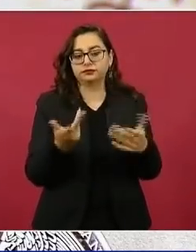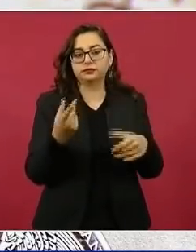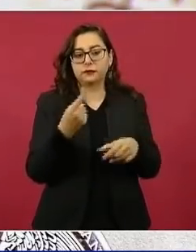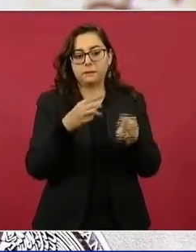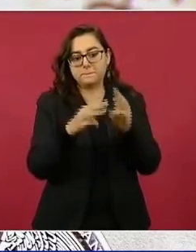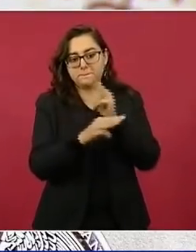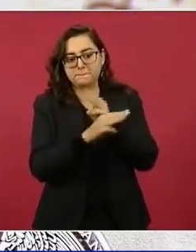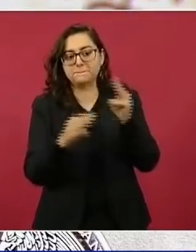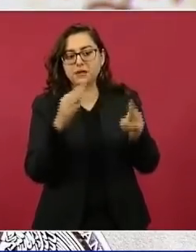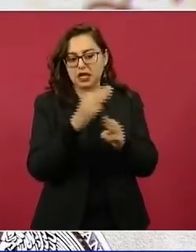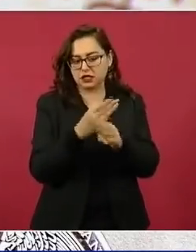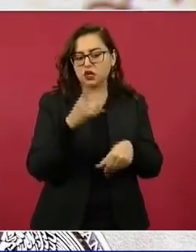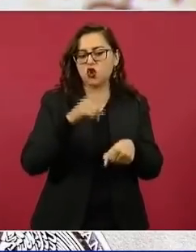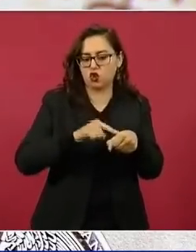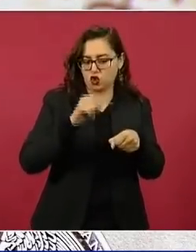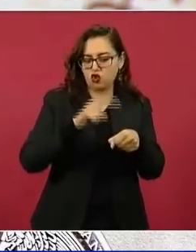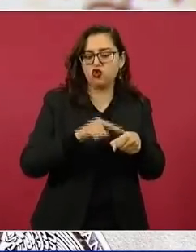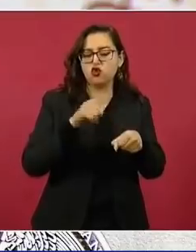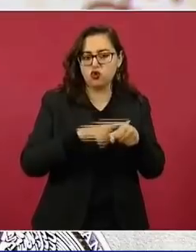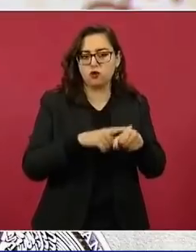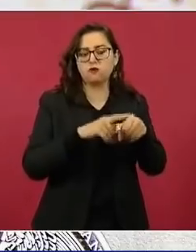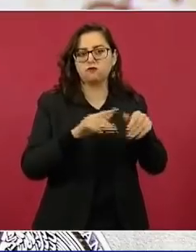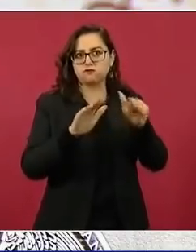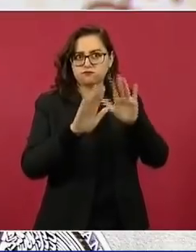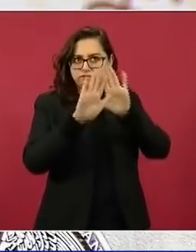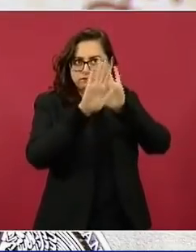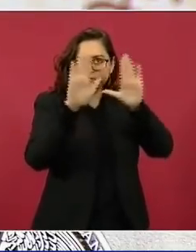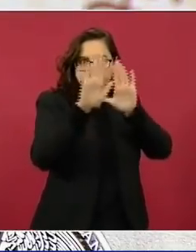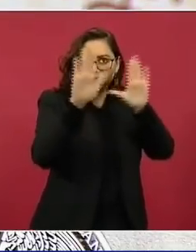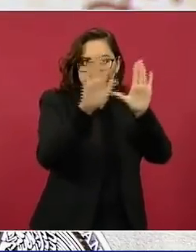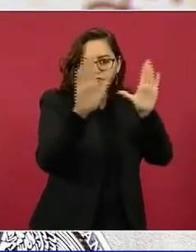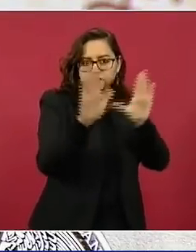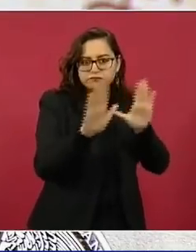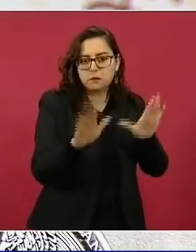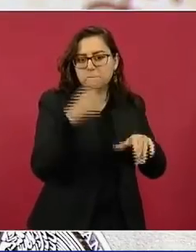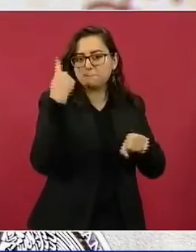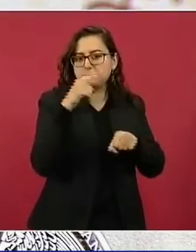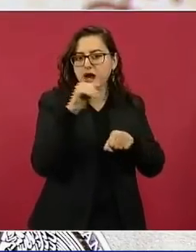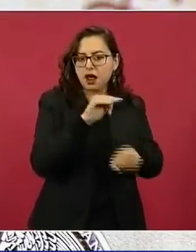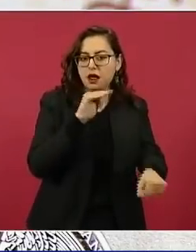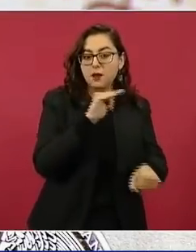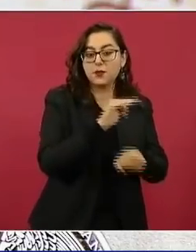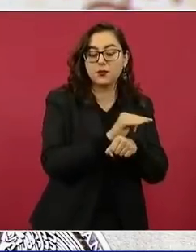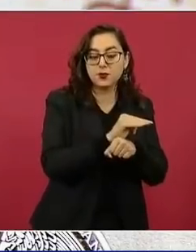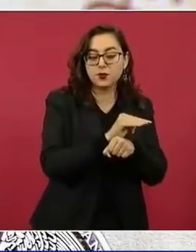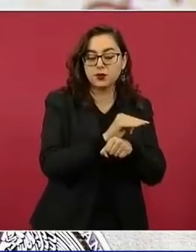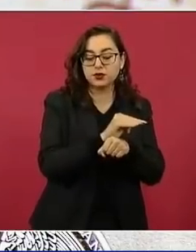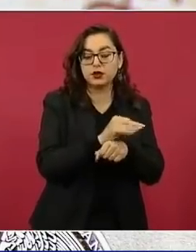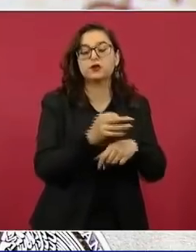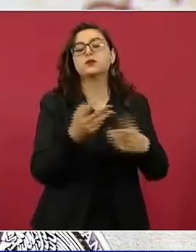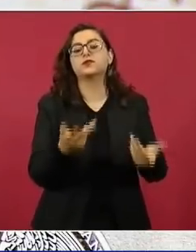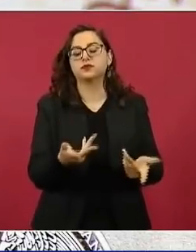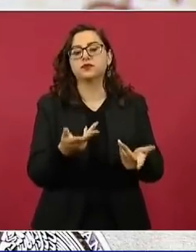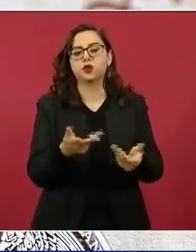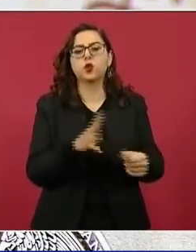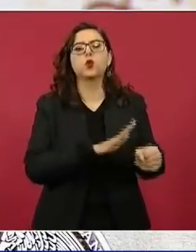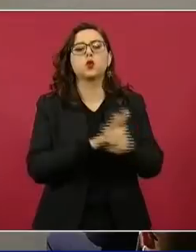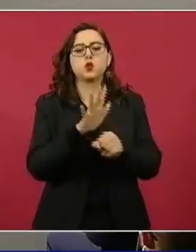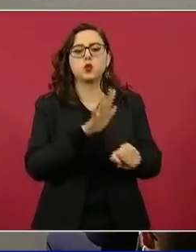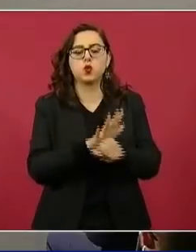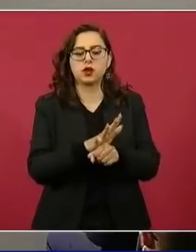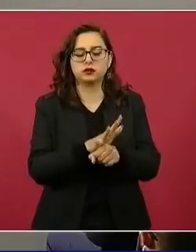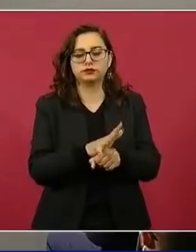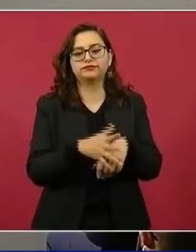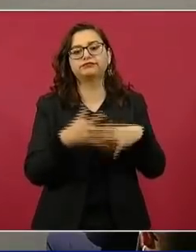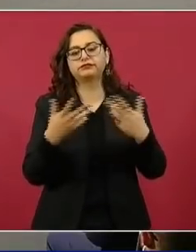materiales como la cantera del exterior del Palacio Postal y su función es protegerlo contra